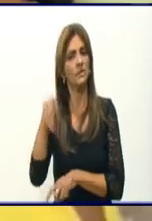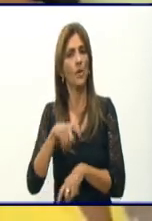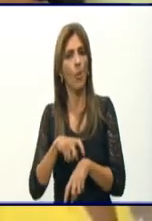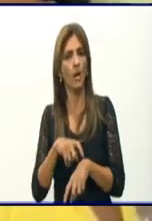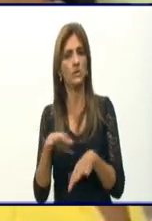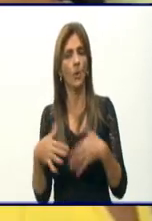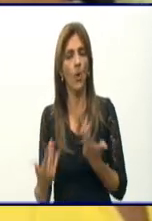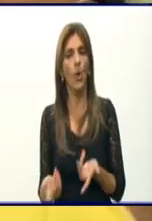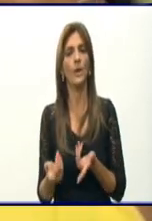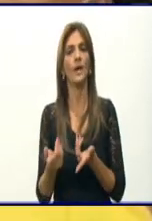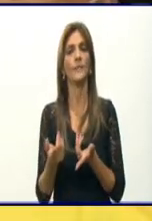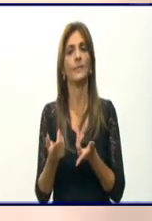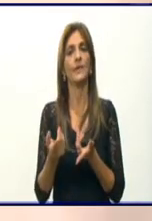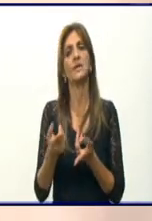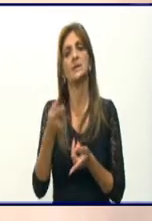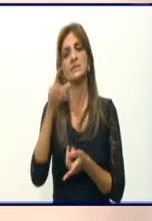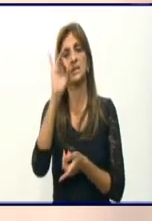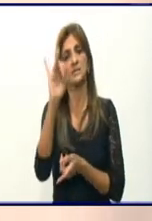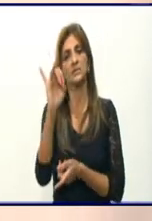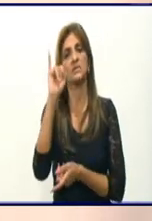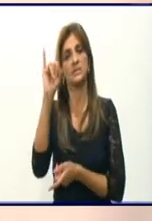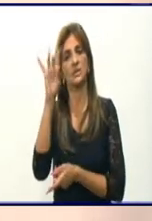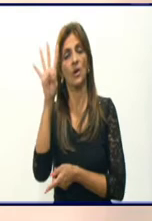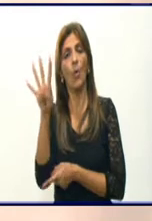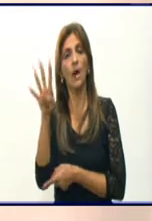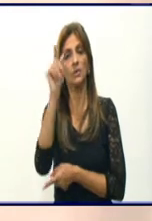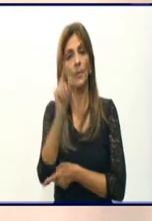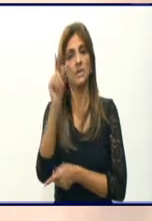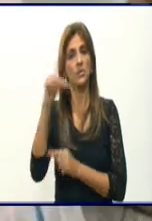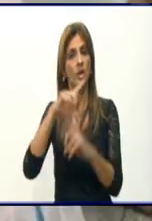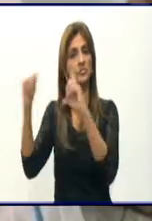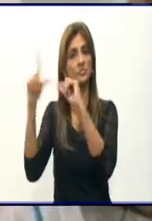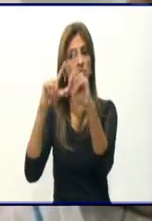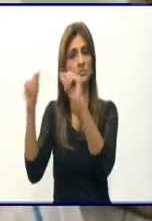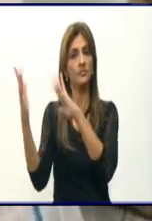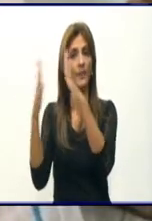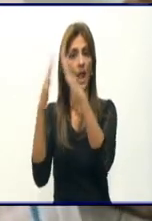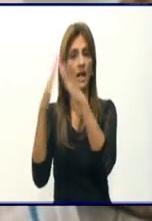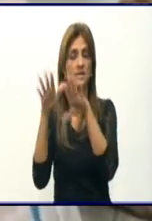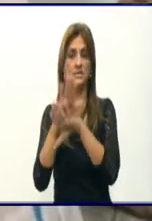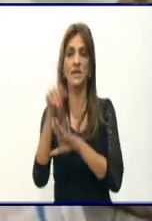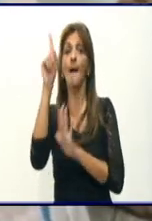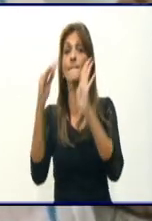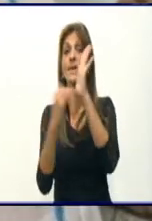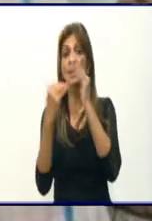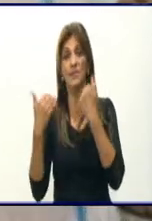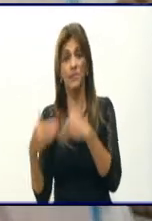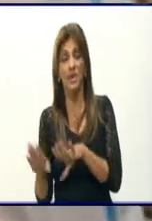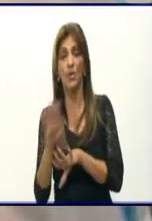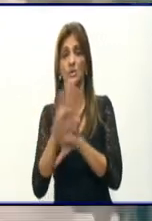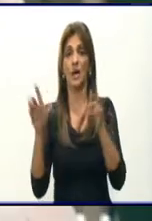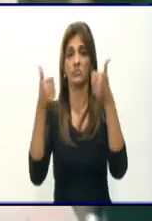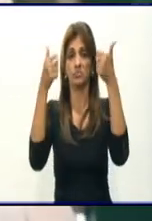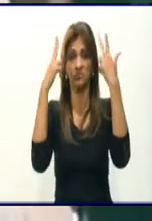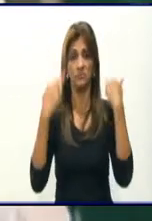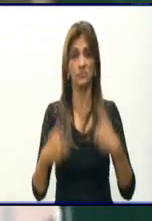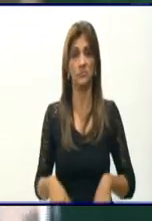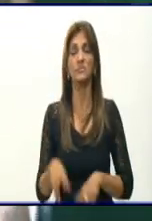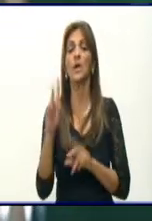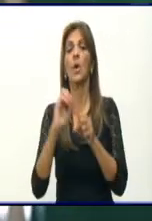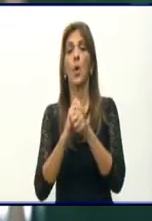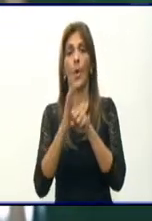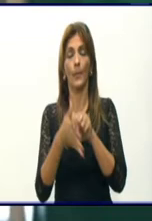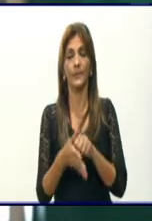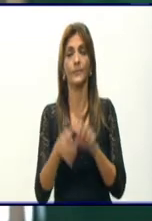374 altas y ya tenemos recuperados 1.940 pacientes. Hoy tenemos 60 pacientes en las